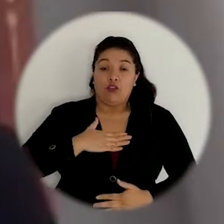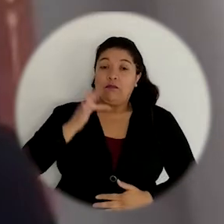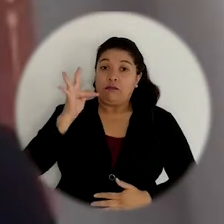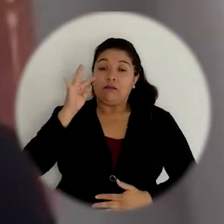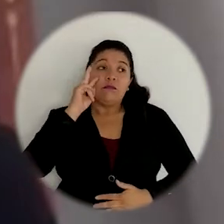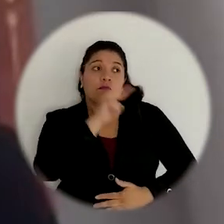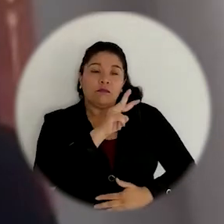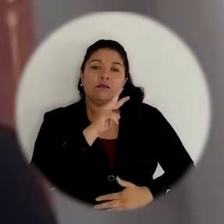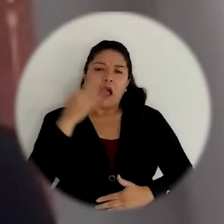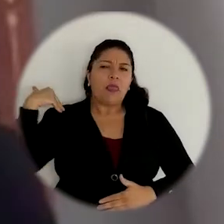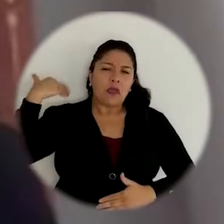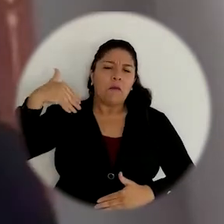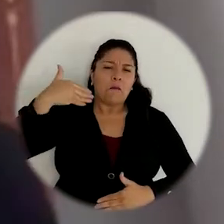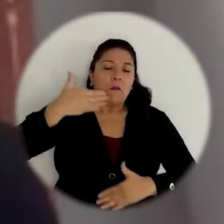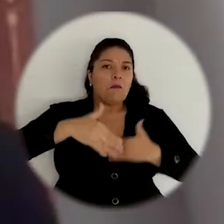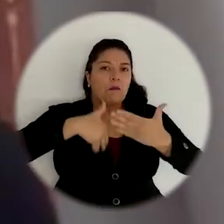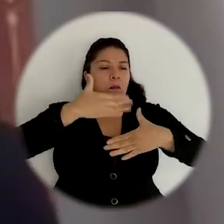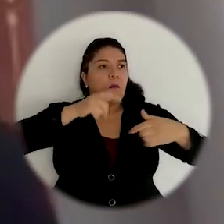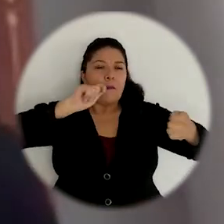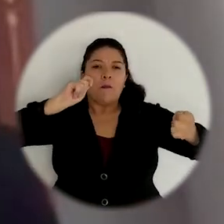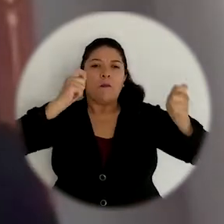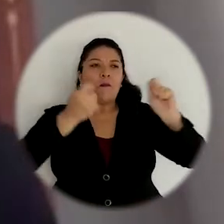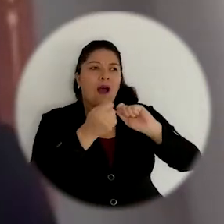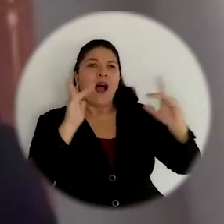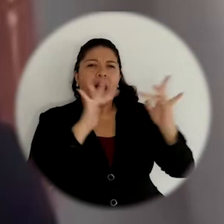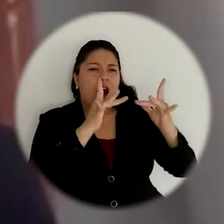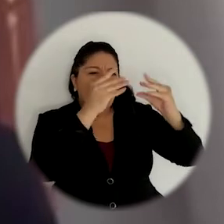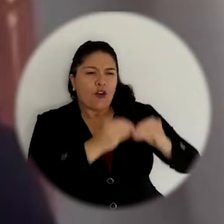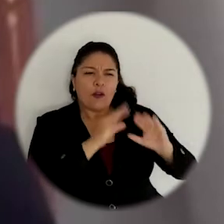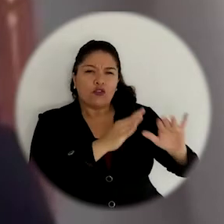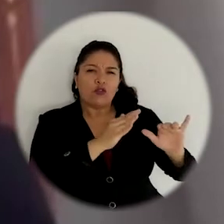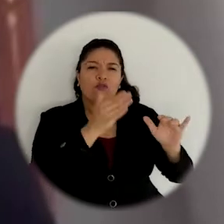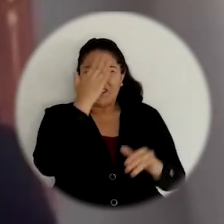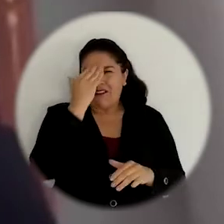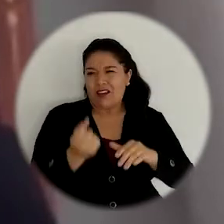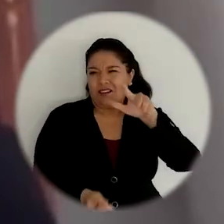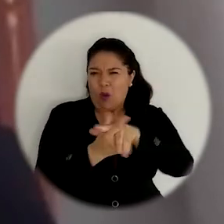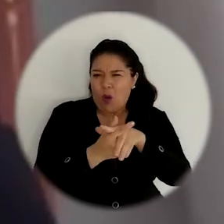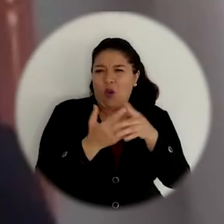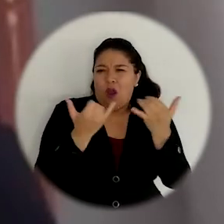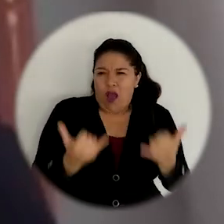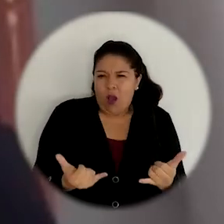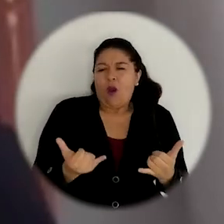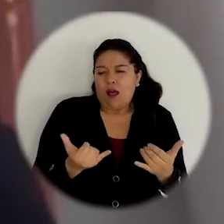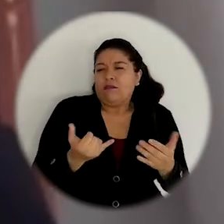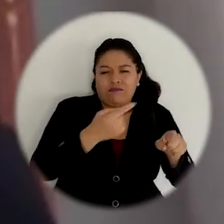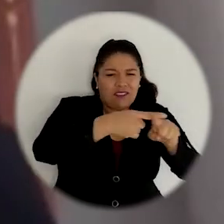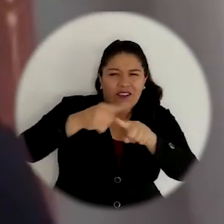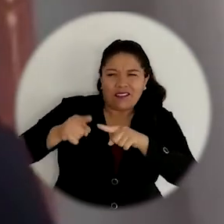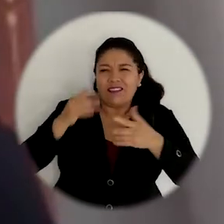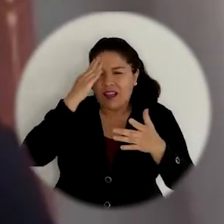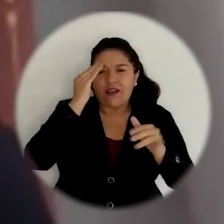se ha renovado con el pasar de los años, atendiendo las dinámicas propias de los tiempos que se imponen en muchas